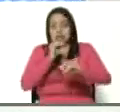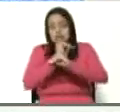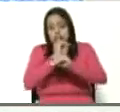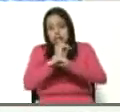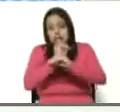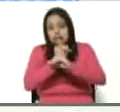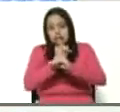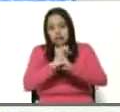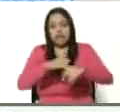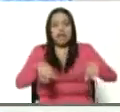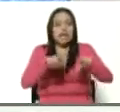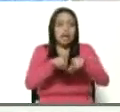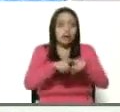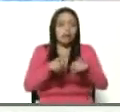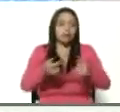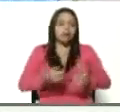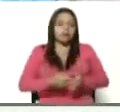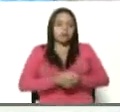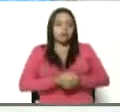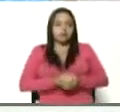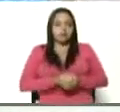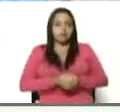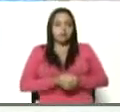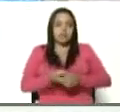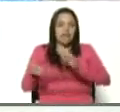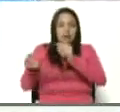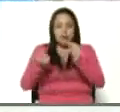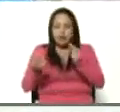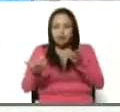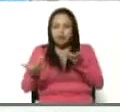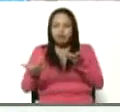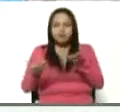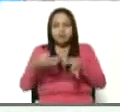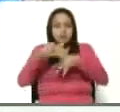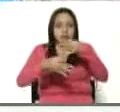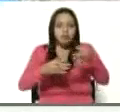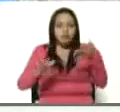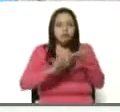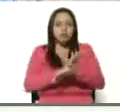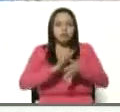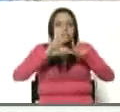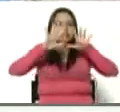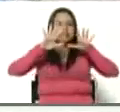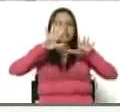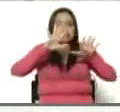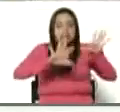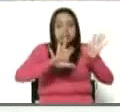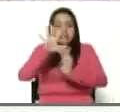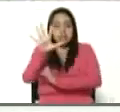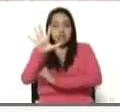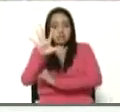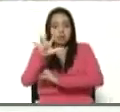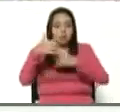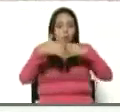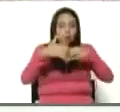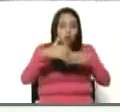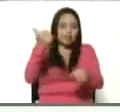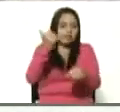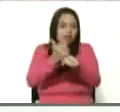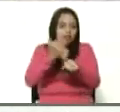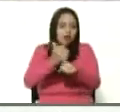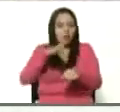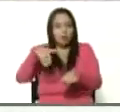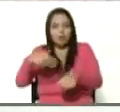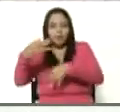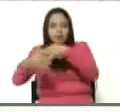así como en la economía hablamos de 15 motores que tenemos, podemos hablar perfectamente